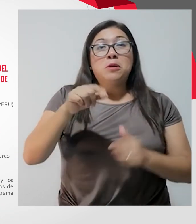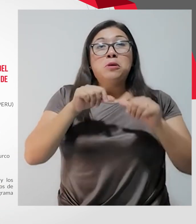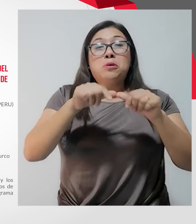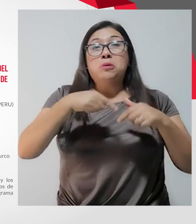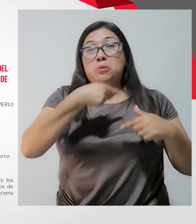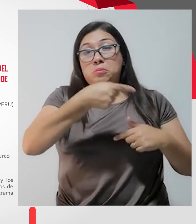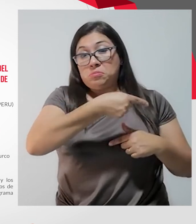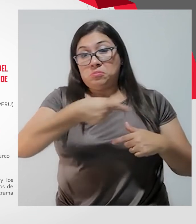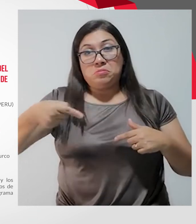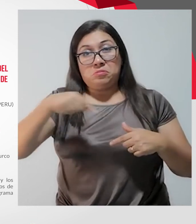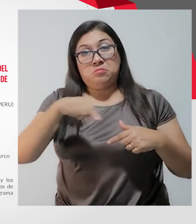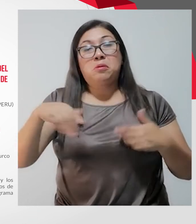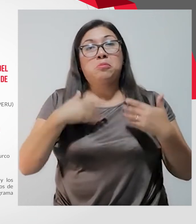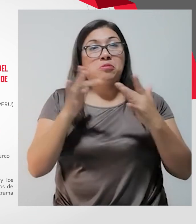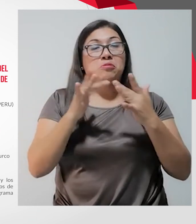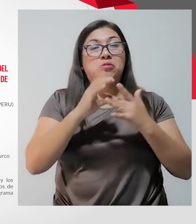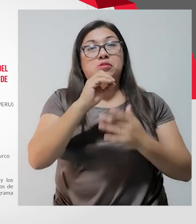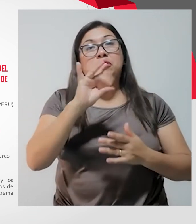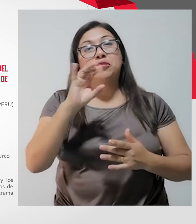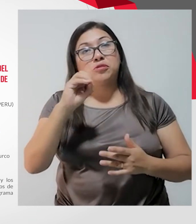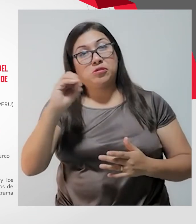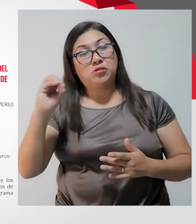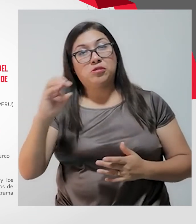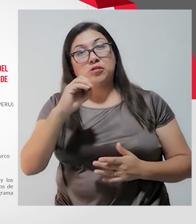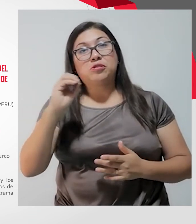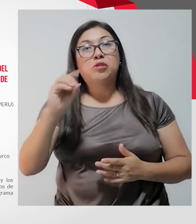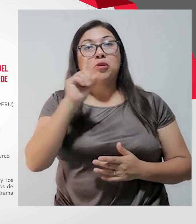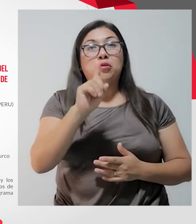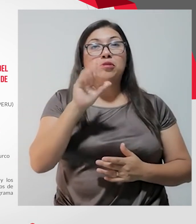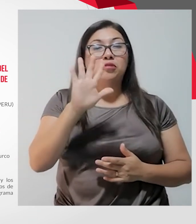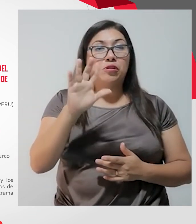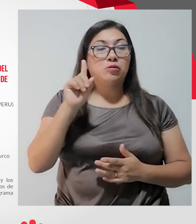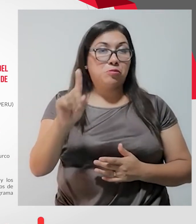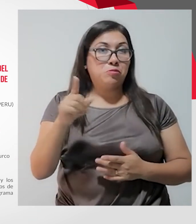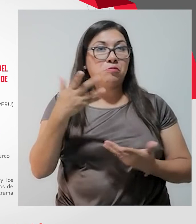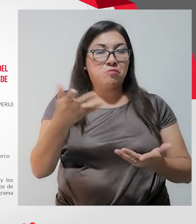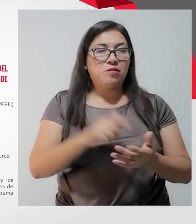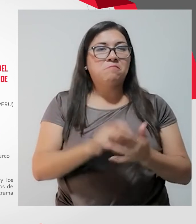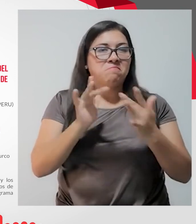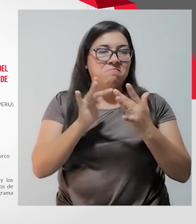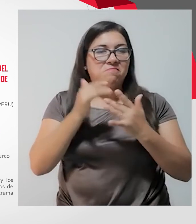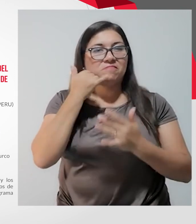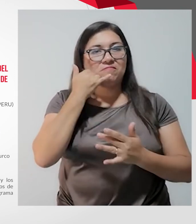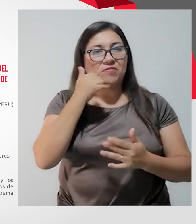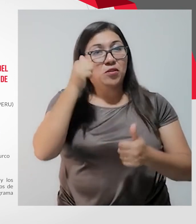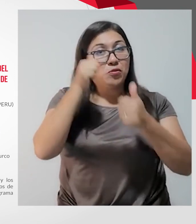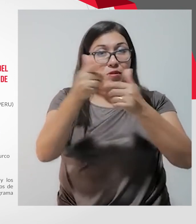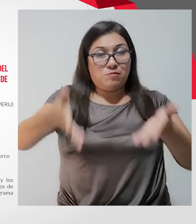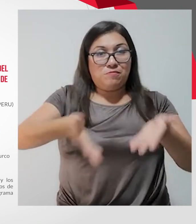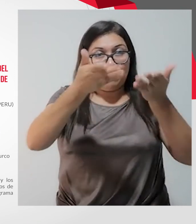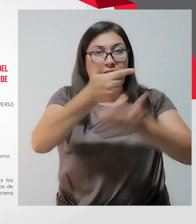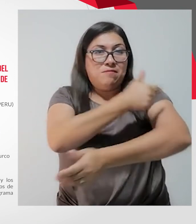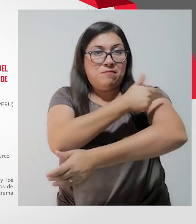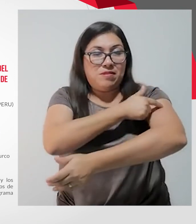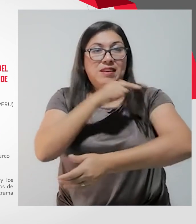pueden comunicarse con nosotros al 0800 00151. Les recordamos, vayan a vacunarse.